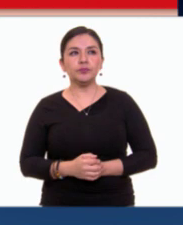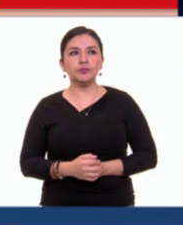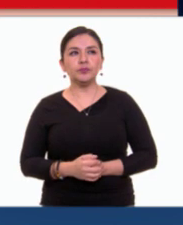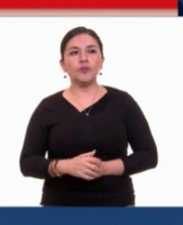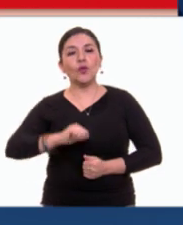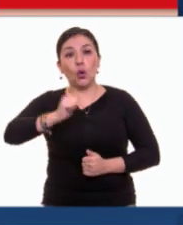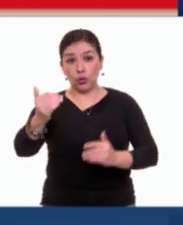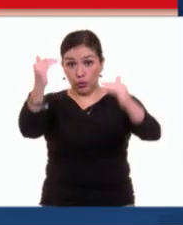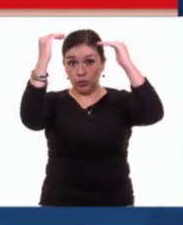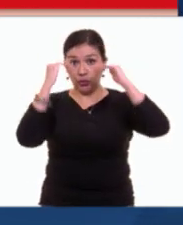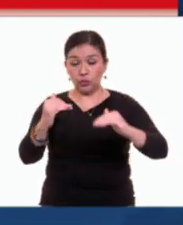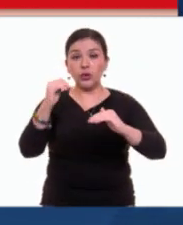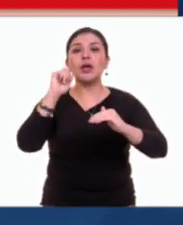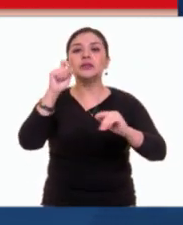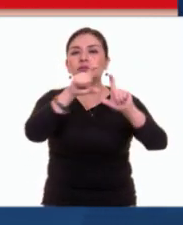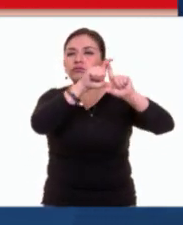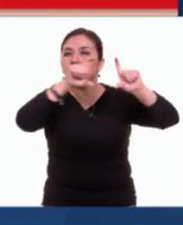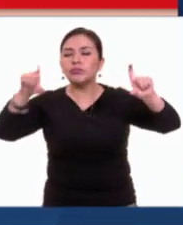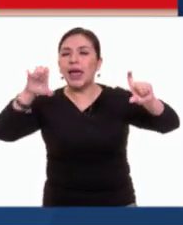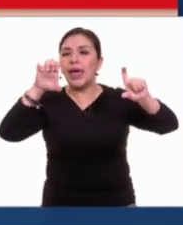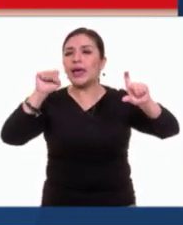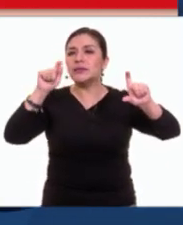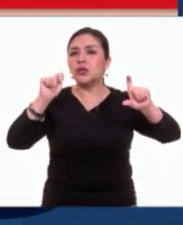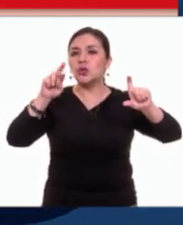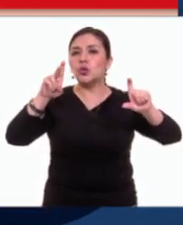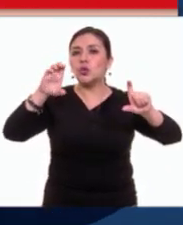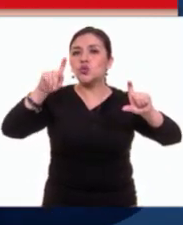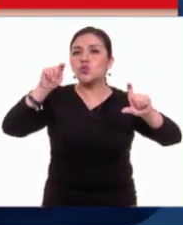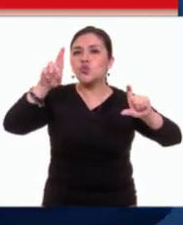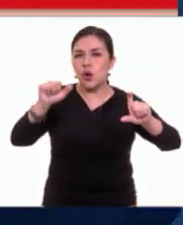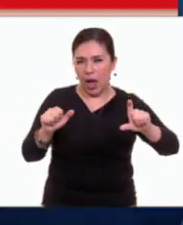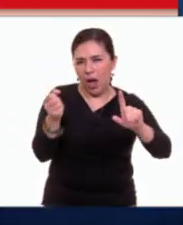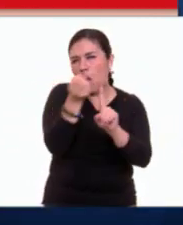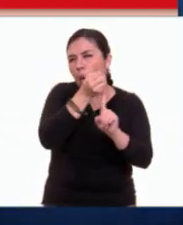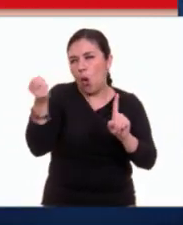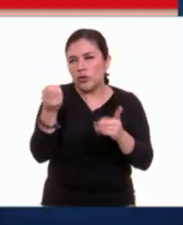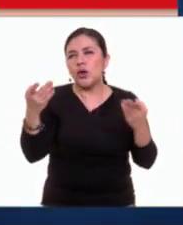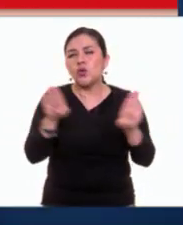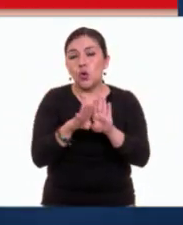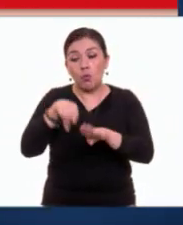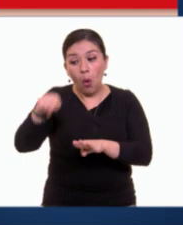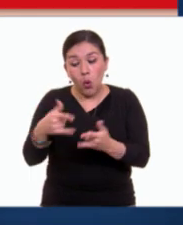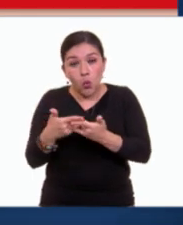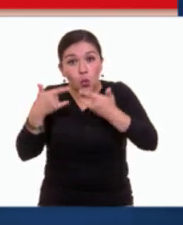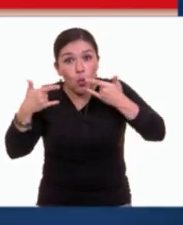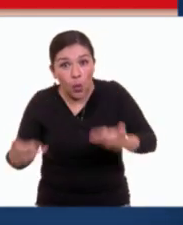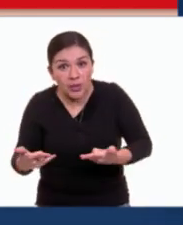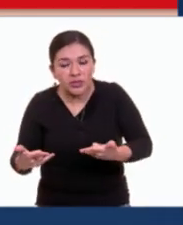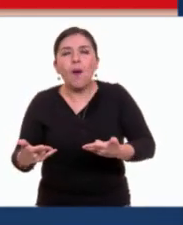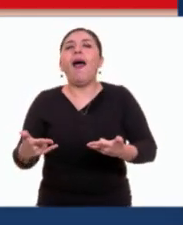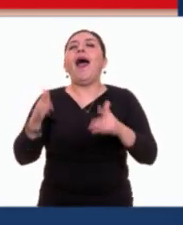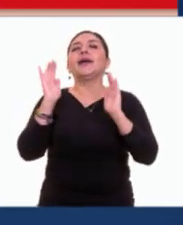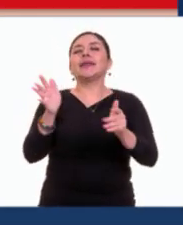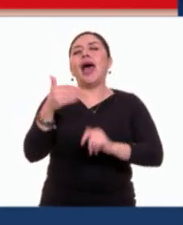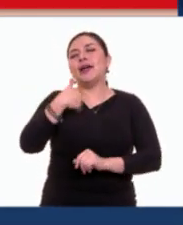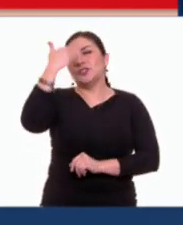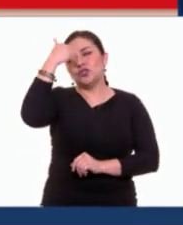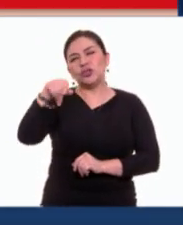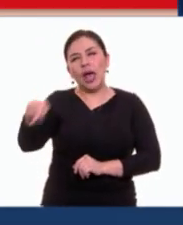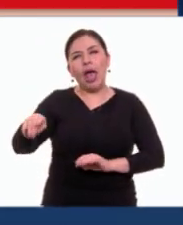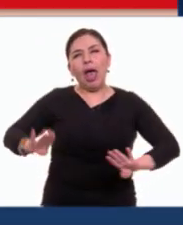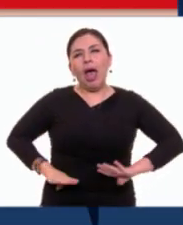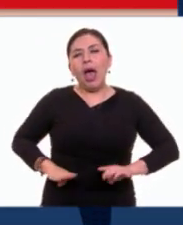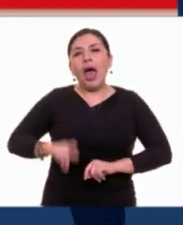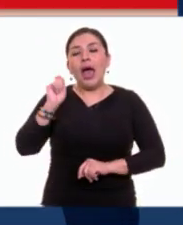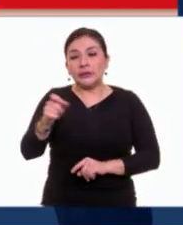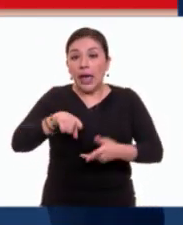aspecto a revisar es la estructura. Y si hablamos del cuento... Ah, ya sé. La estructura